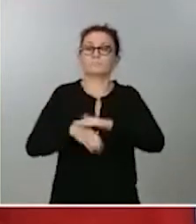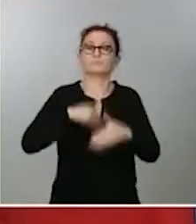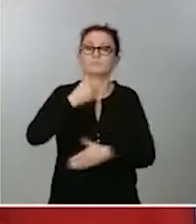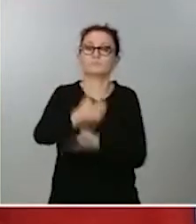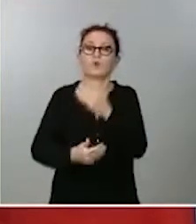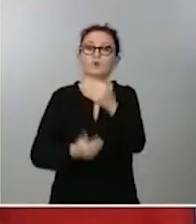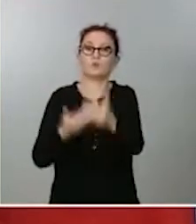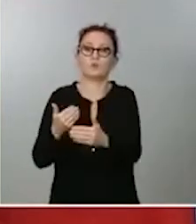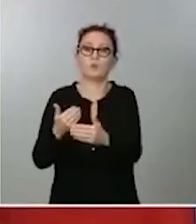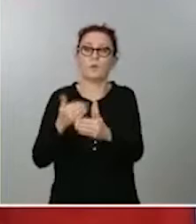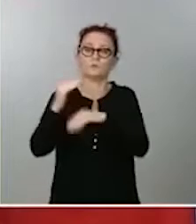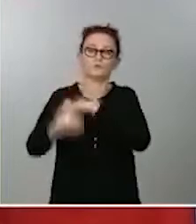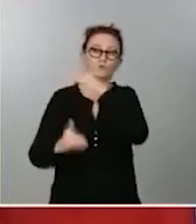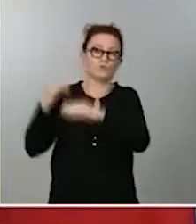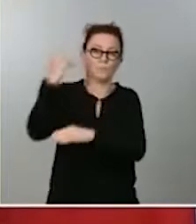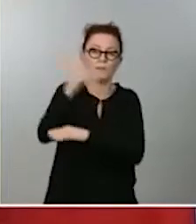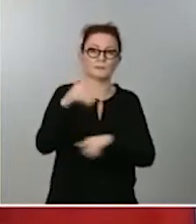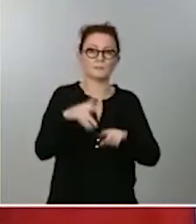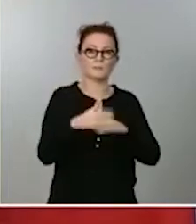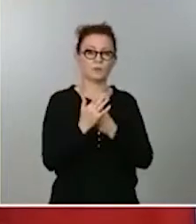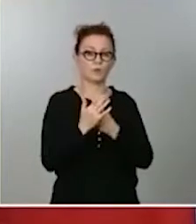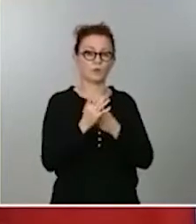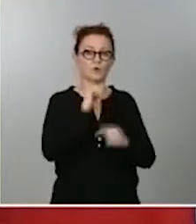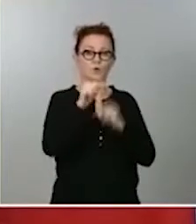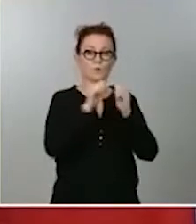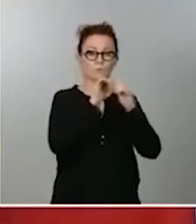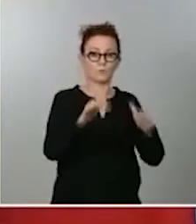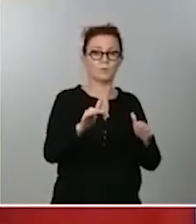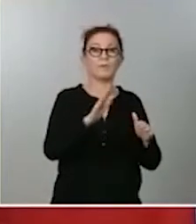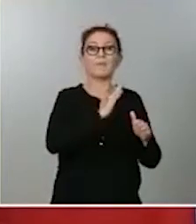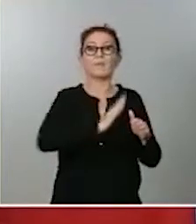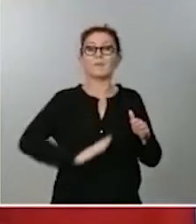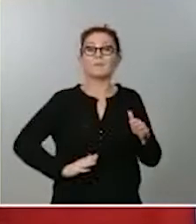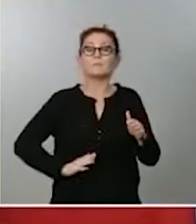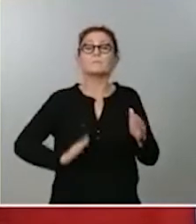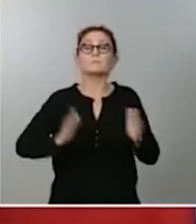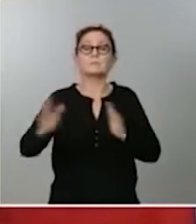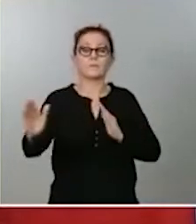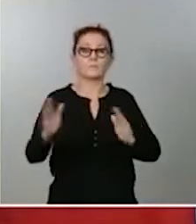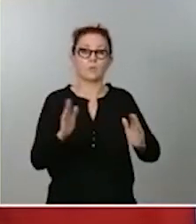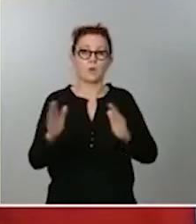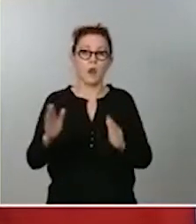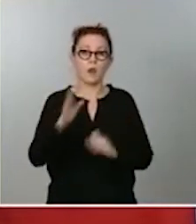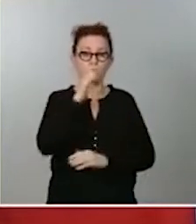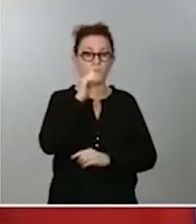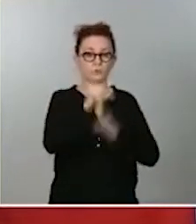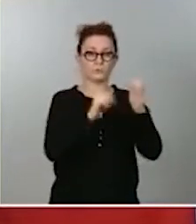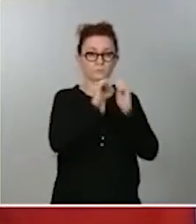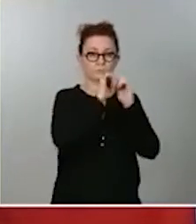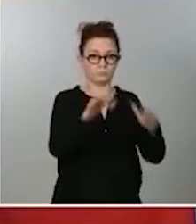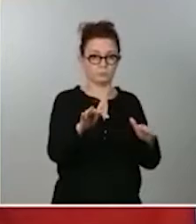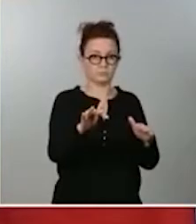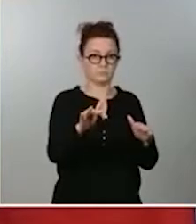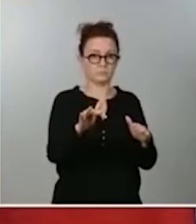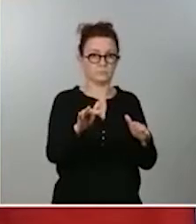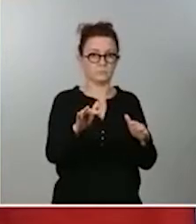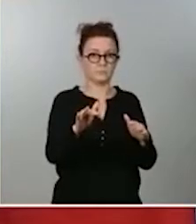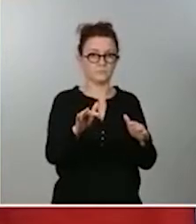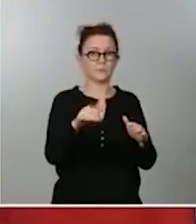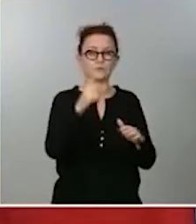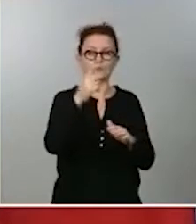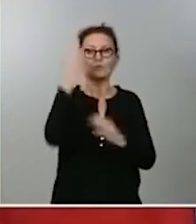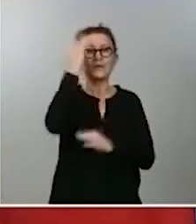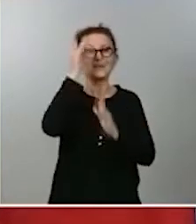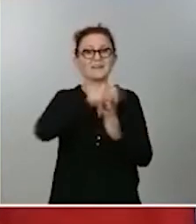situación temporal, provisional, provocada por la pandemia. Uno de los requisitos que se exigía a las